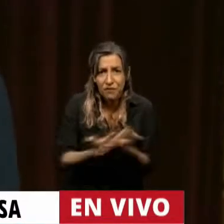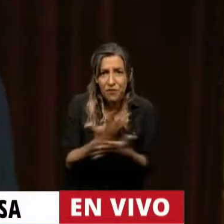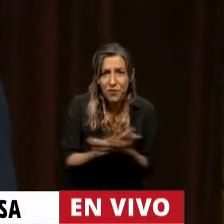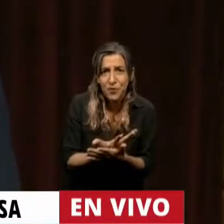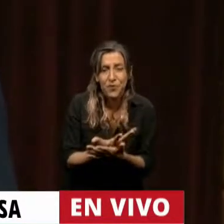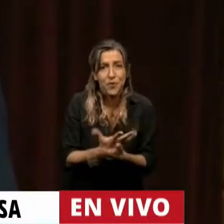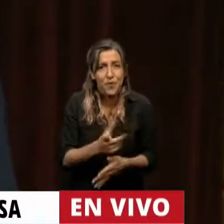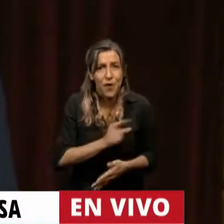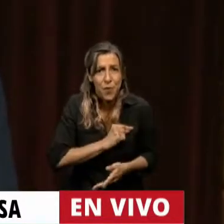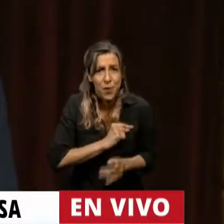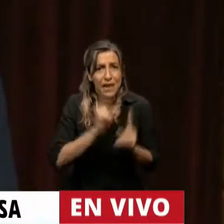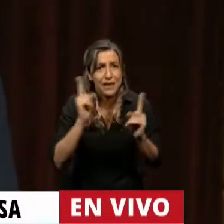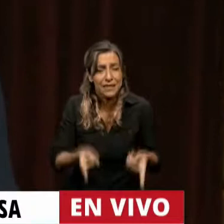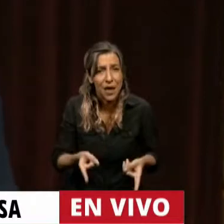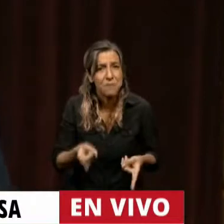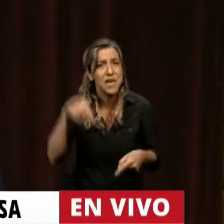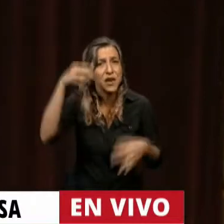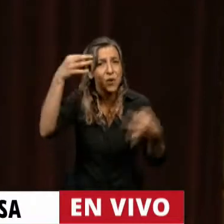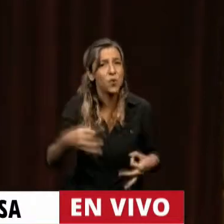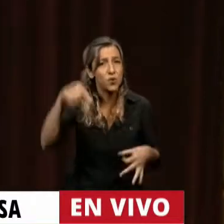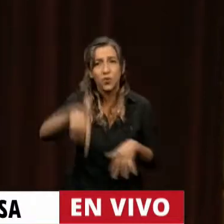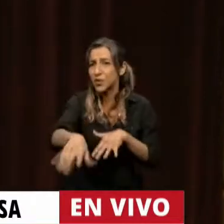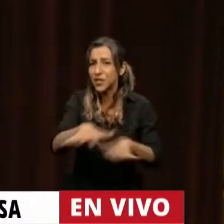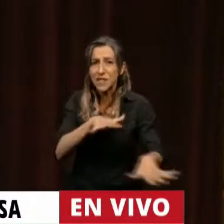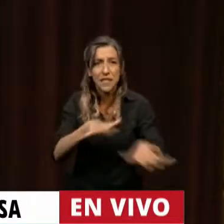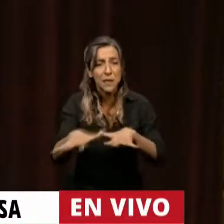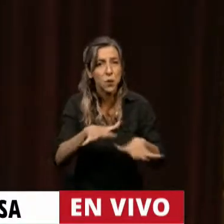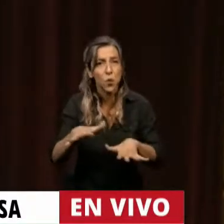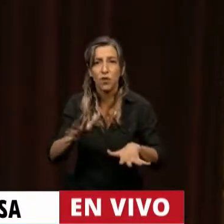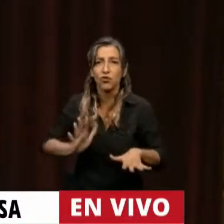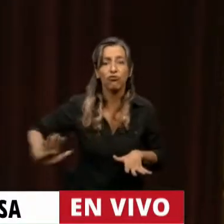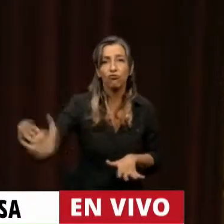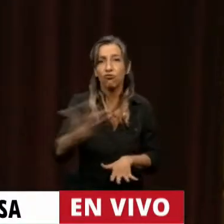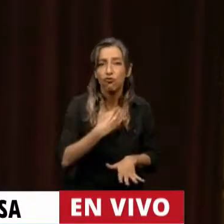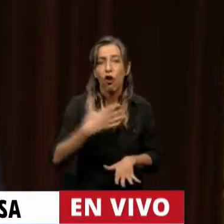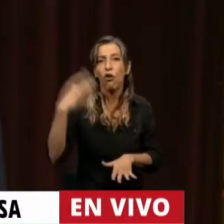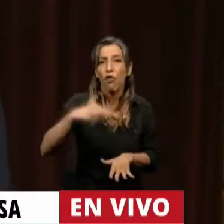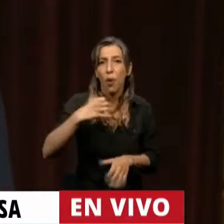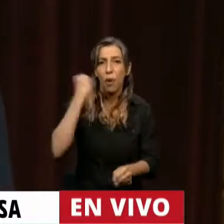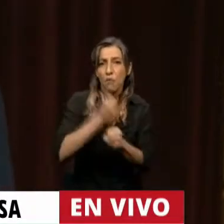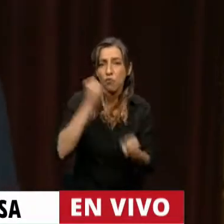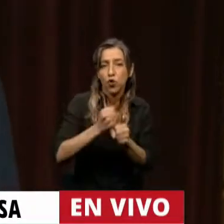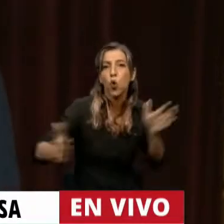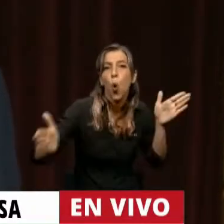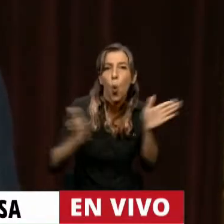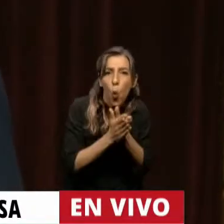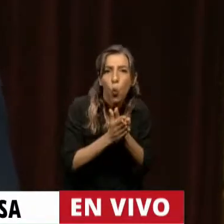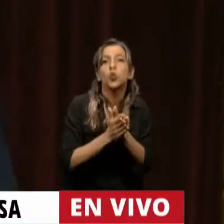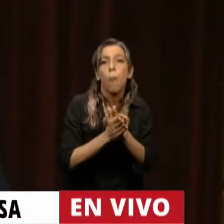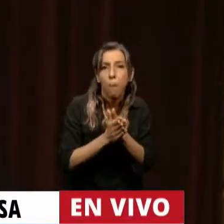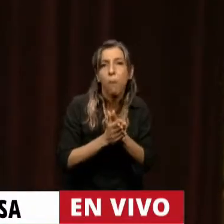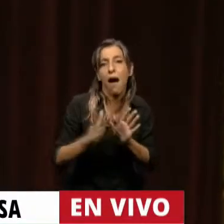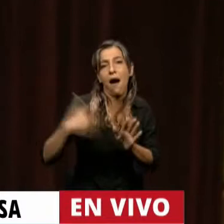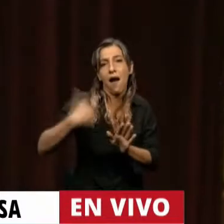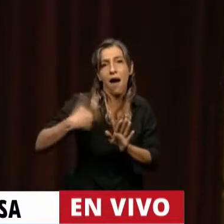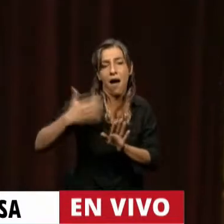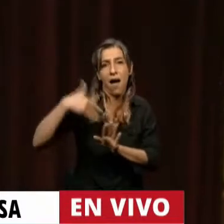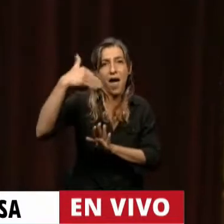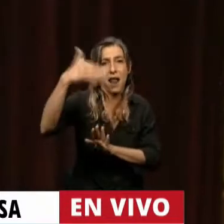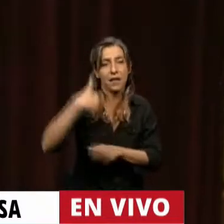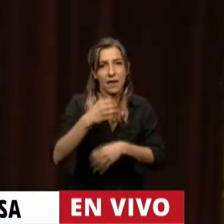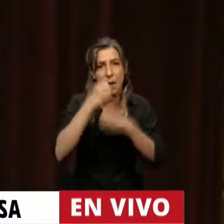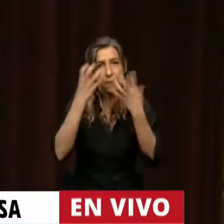un momento en el que todos tenemos que poner el hombro para sacar a la Argentina adelante para de alguna manera salir